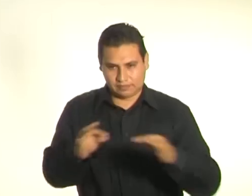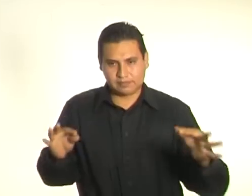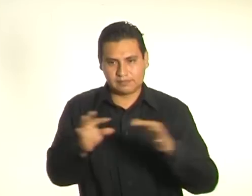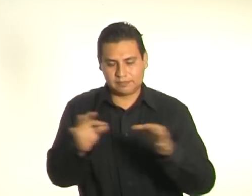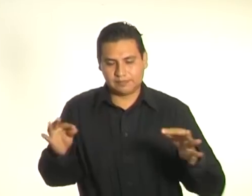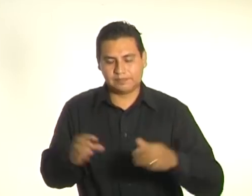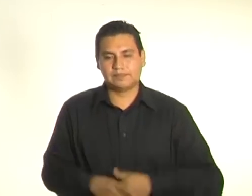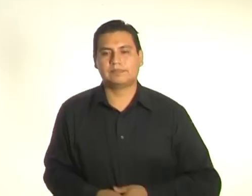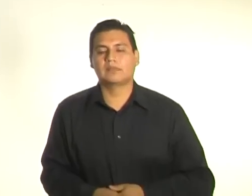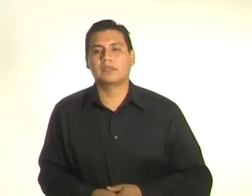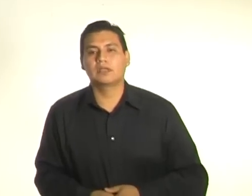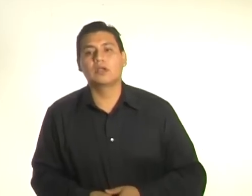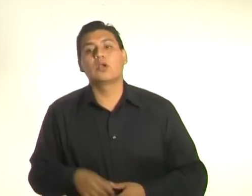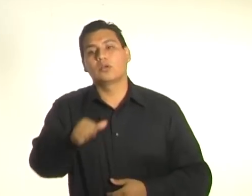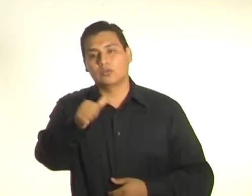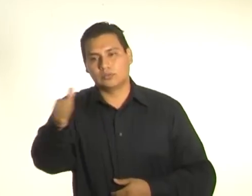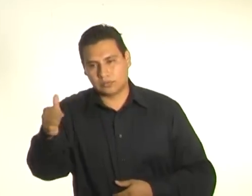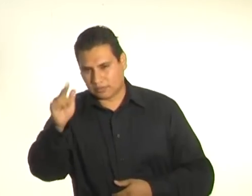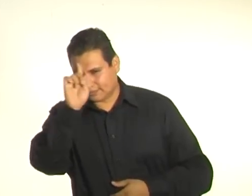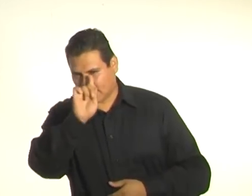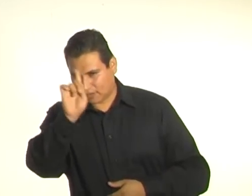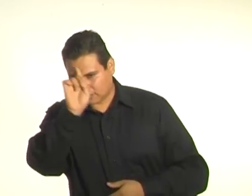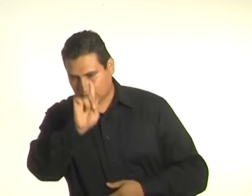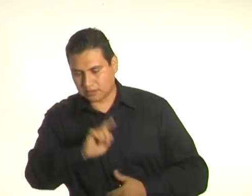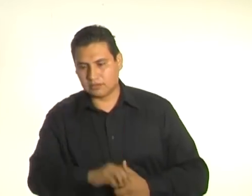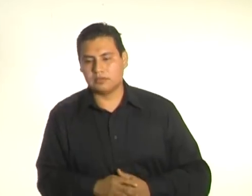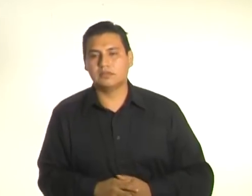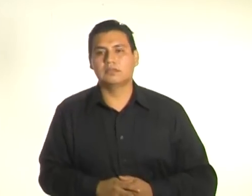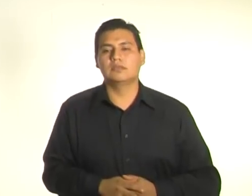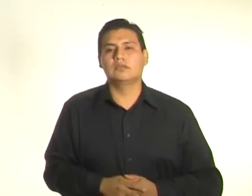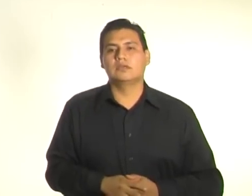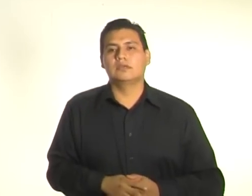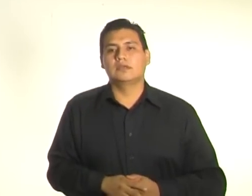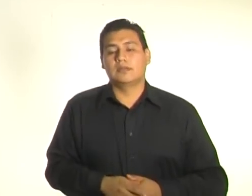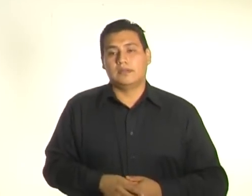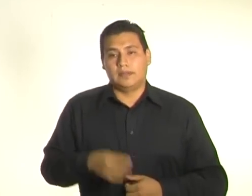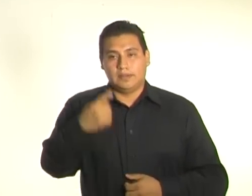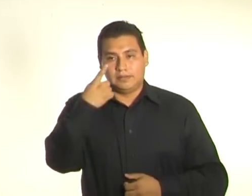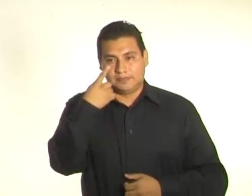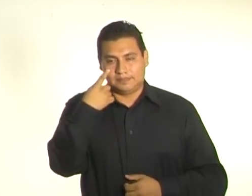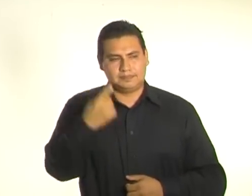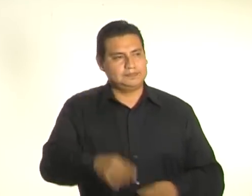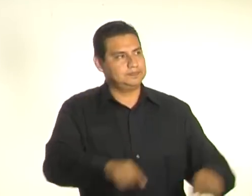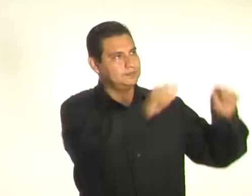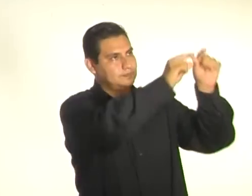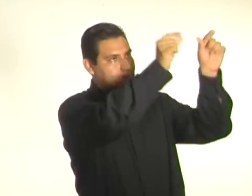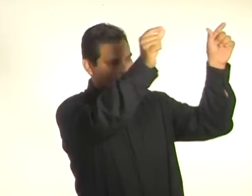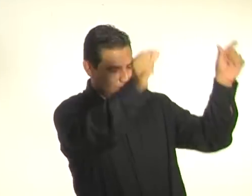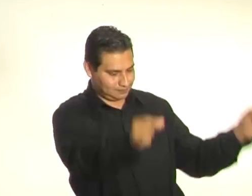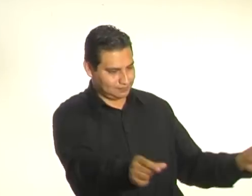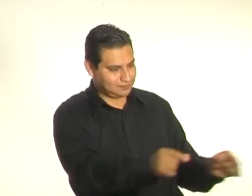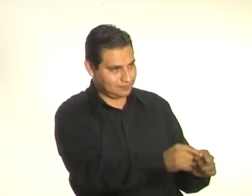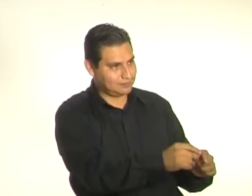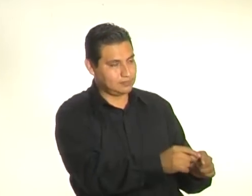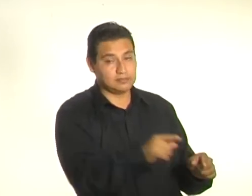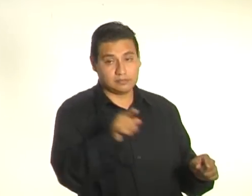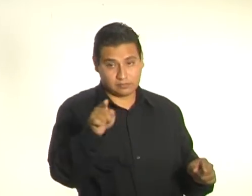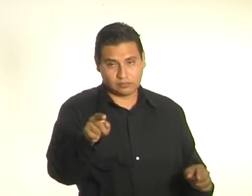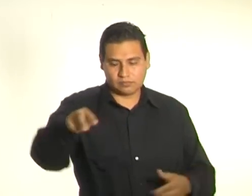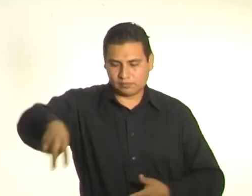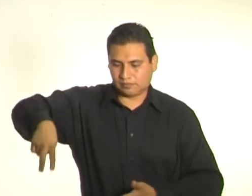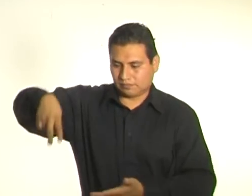Ahora sí, otra recomendación que quiero hacerles sobre otro recurso de apoyo para poder exponer, son las